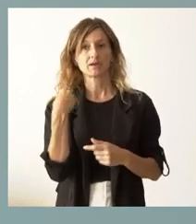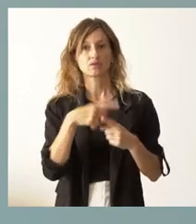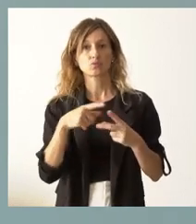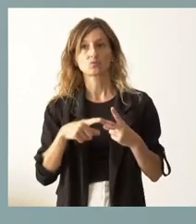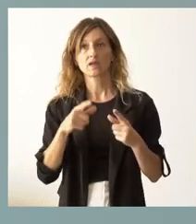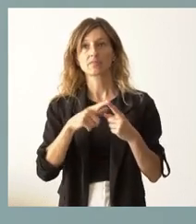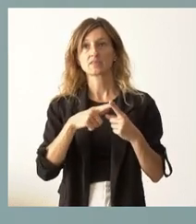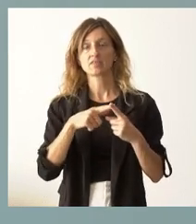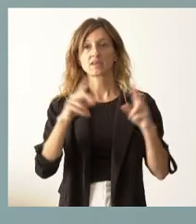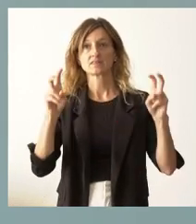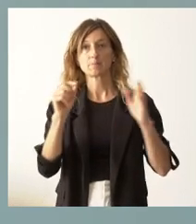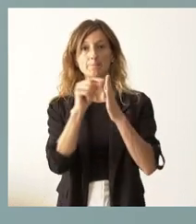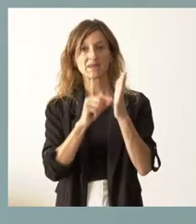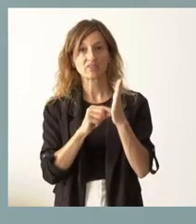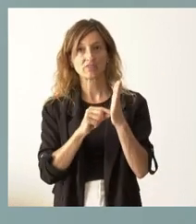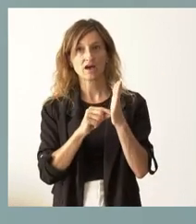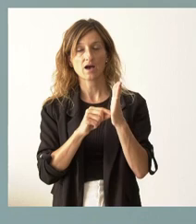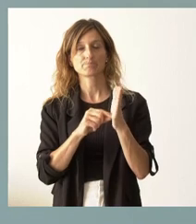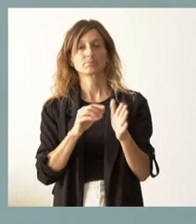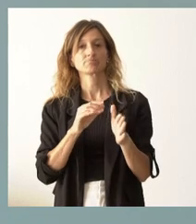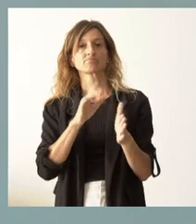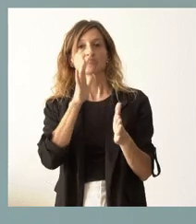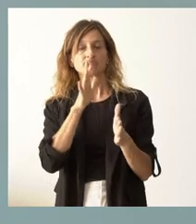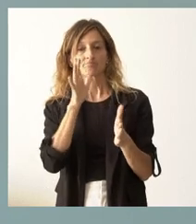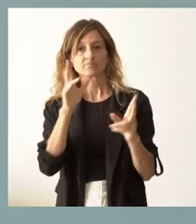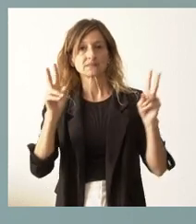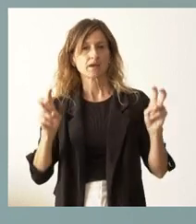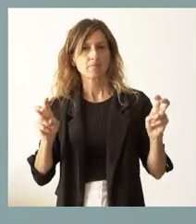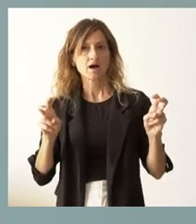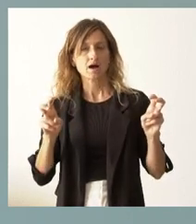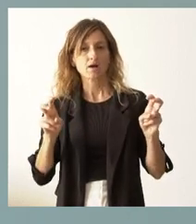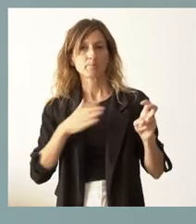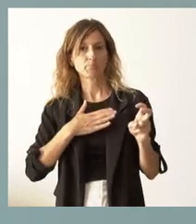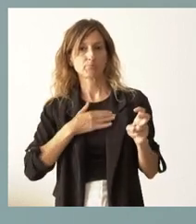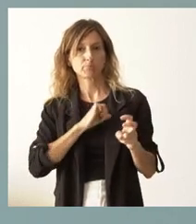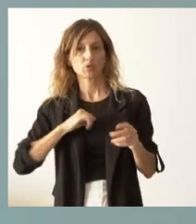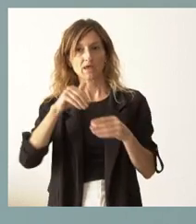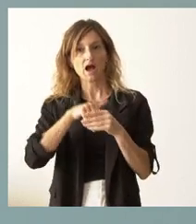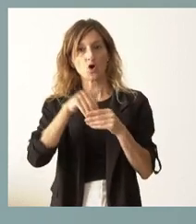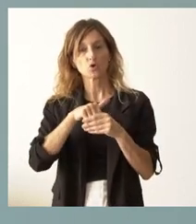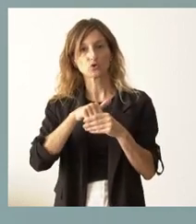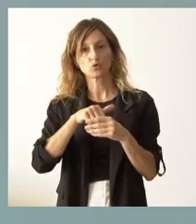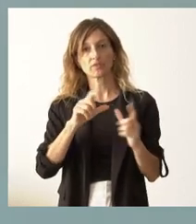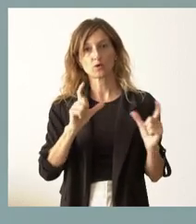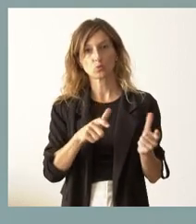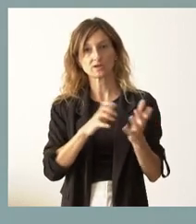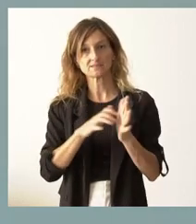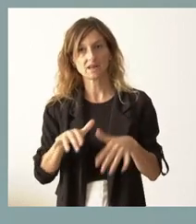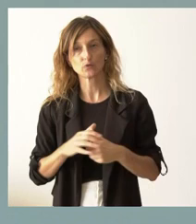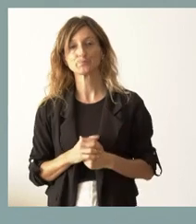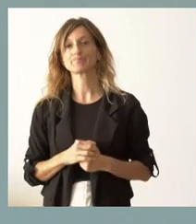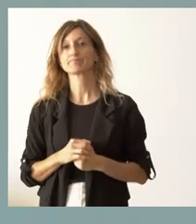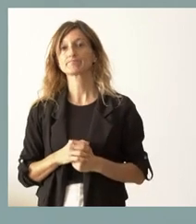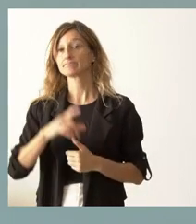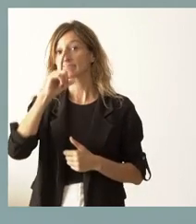teníamos previsto alguna medida de algún tipo de medidas propias de ahorro de la Junta de Castilla y León. Recordarán